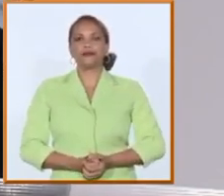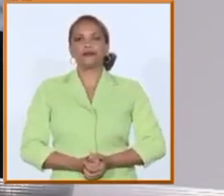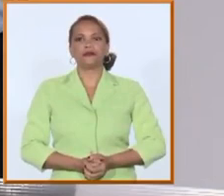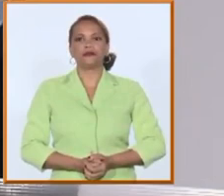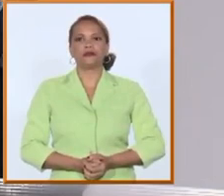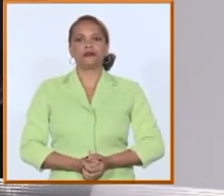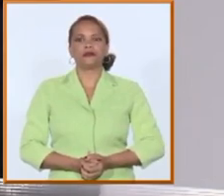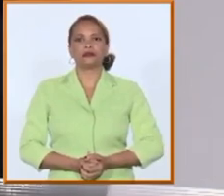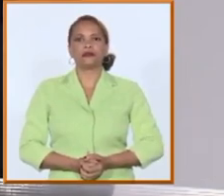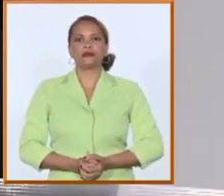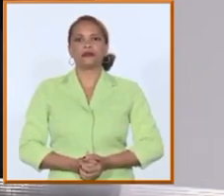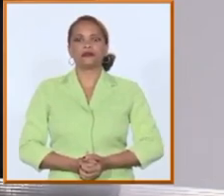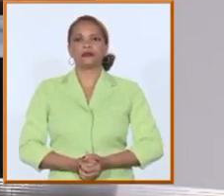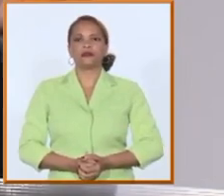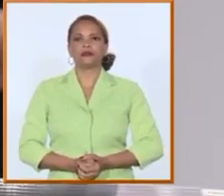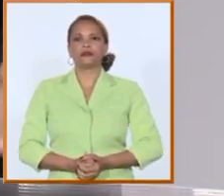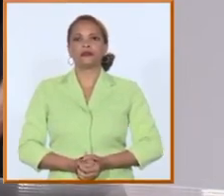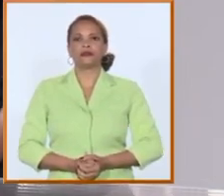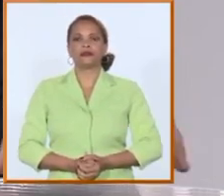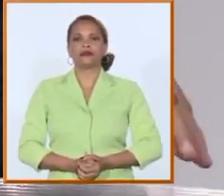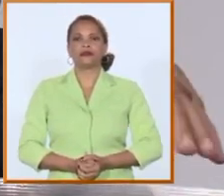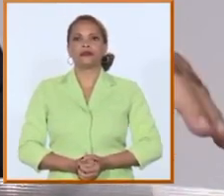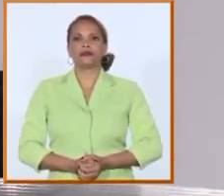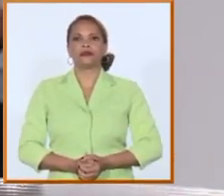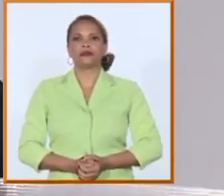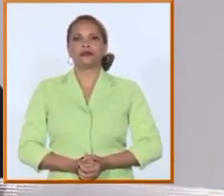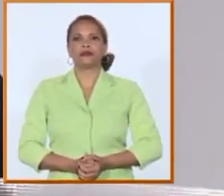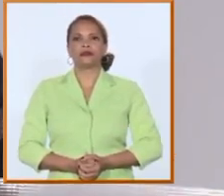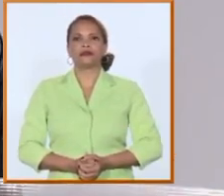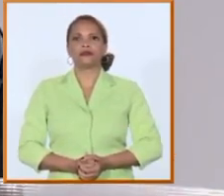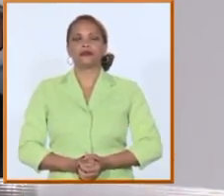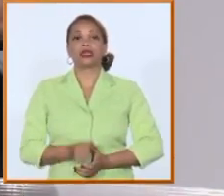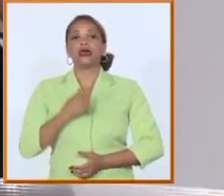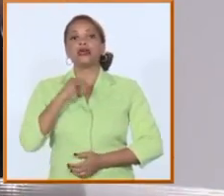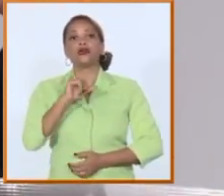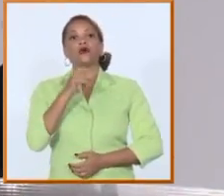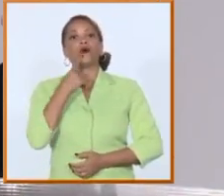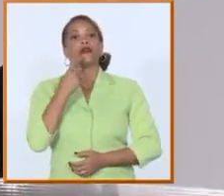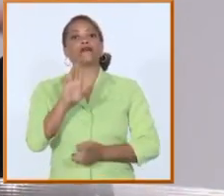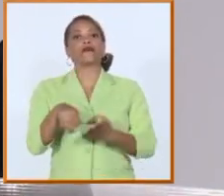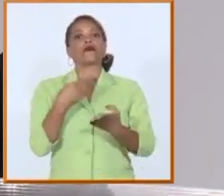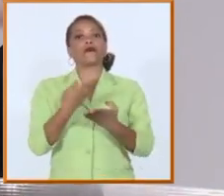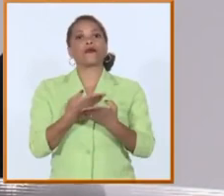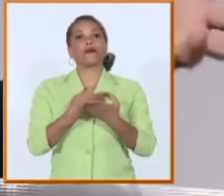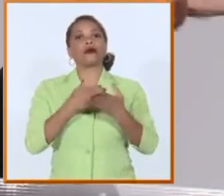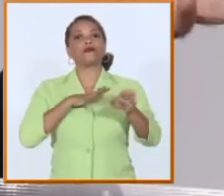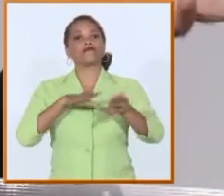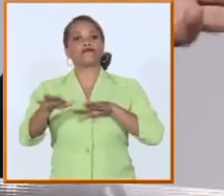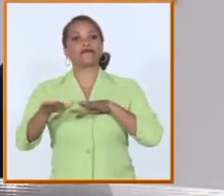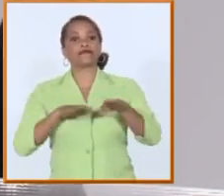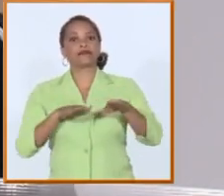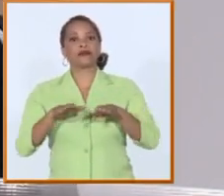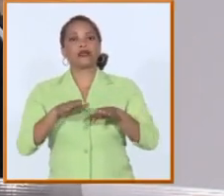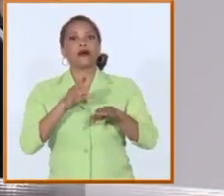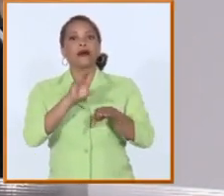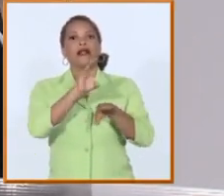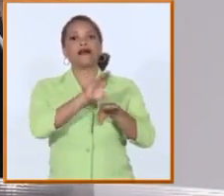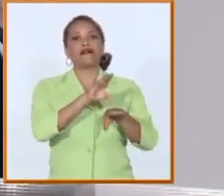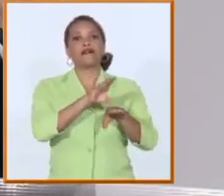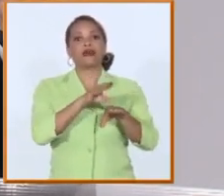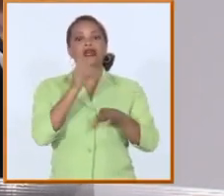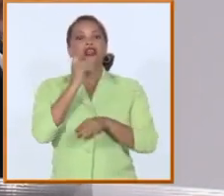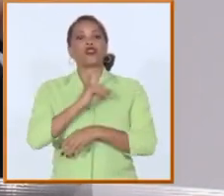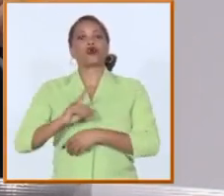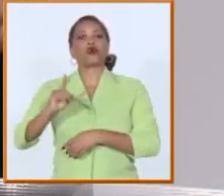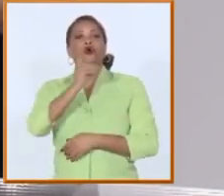por mencionar algún reto de posgrado está el tema de una propuesta que estamos preparando para la gestión de becas de doctorado en el